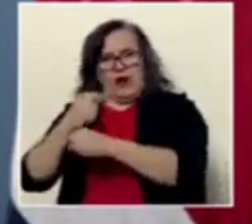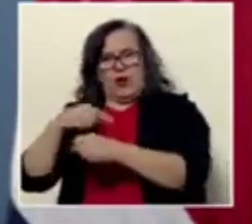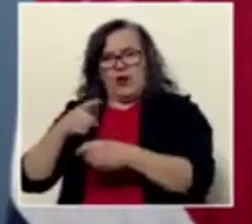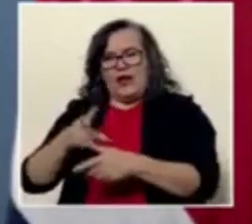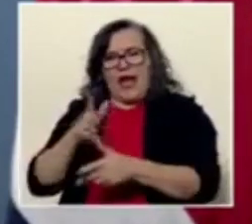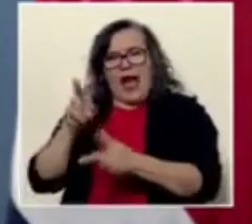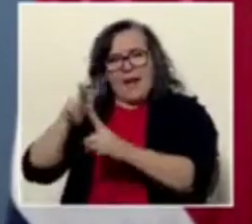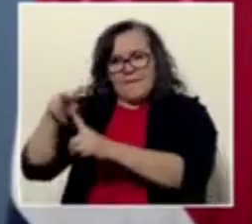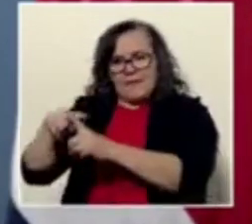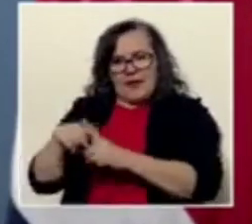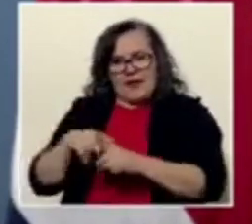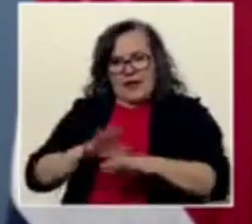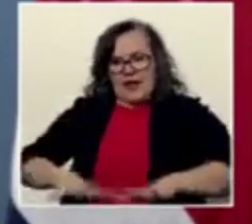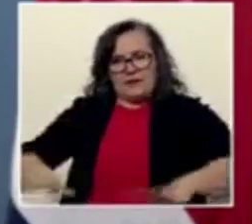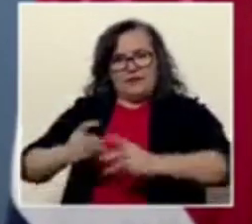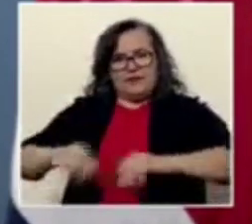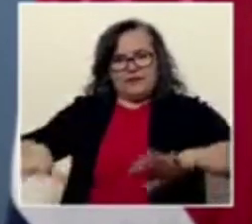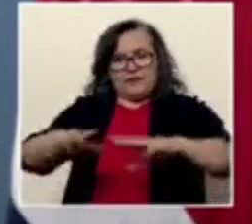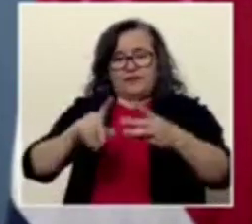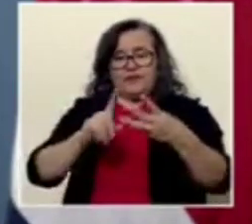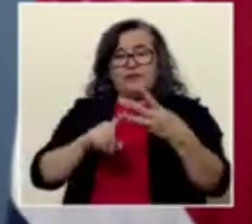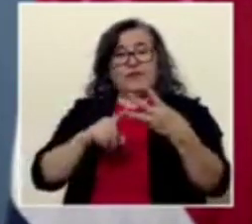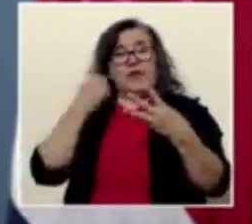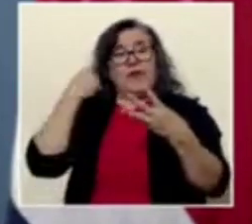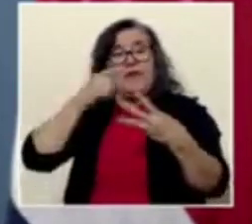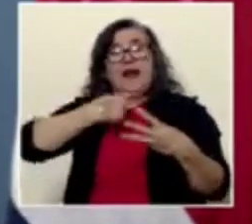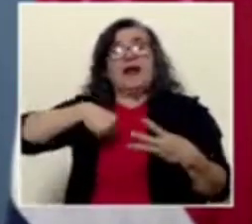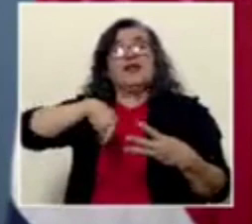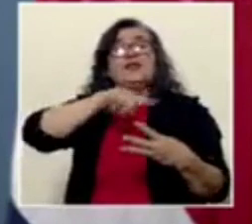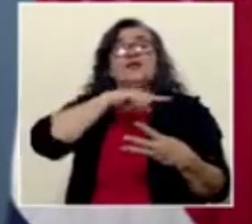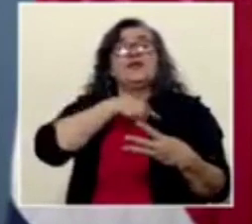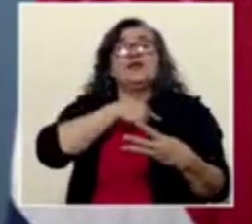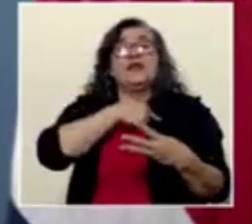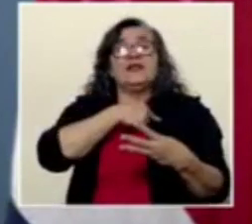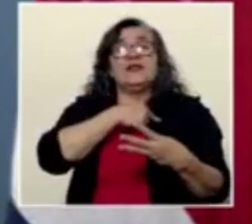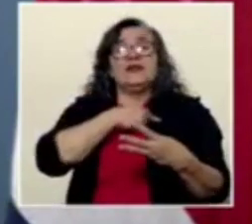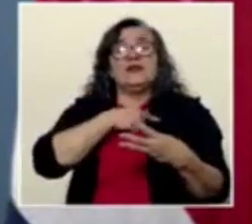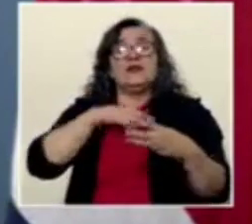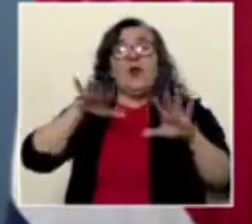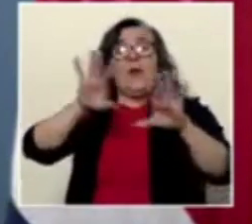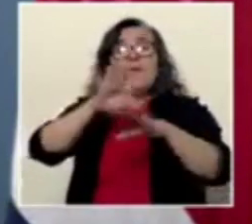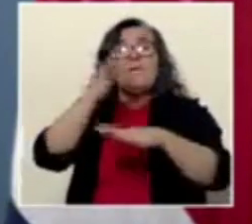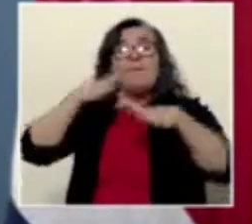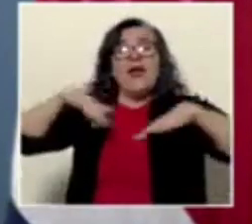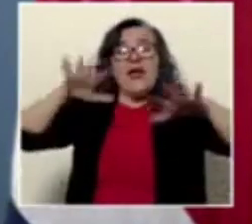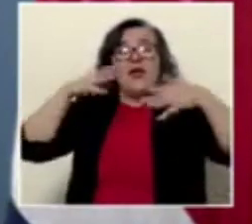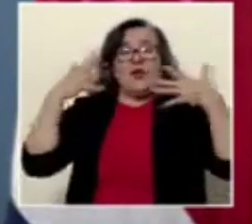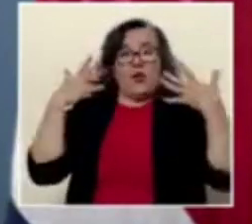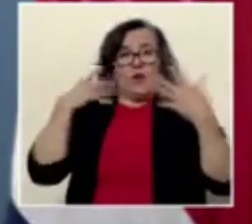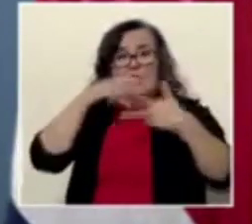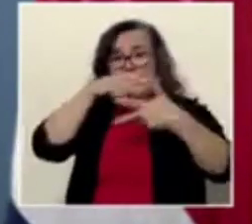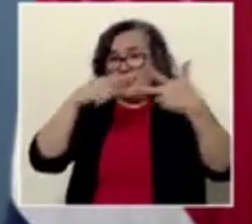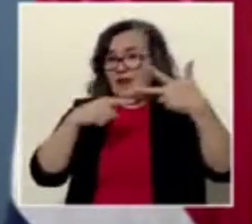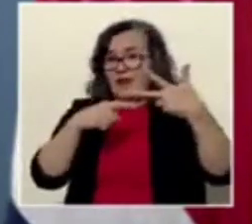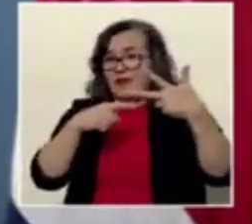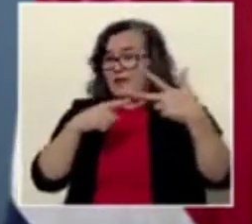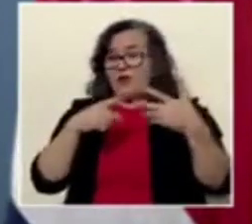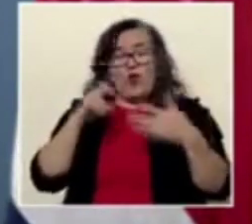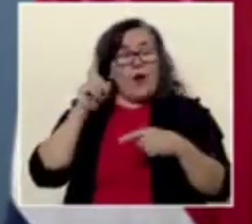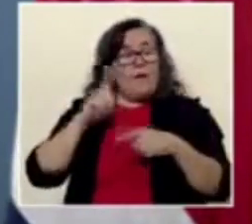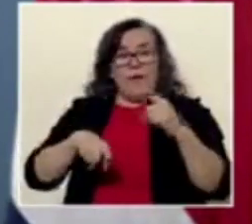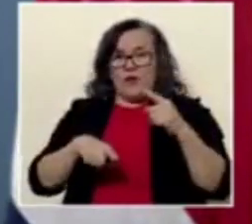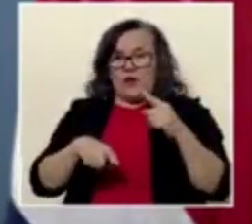aplica, que los pone en el suelo y para nuestro medio ambiente. El